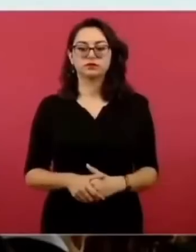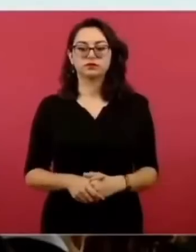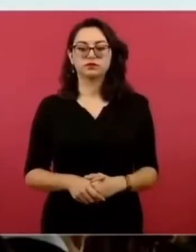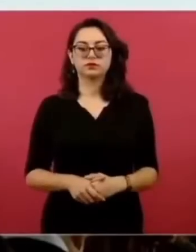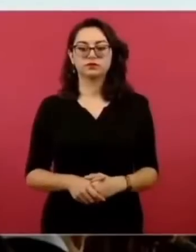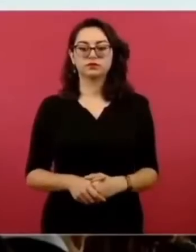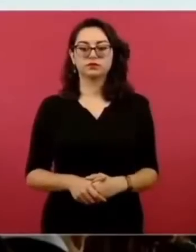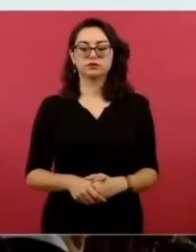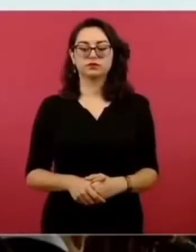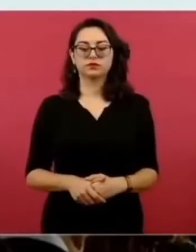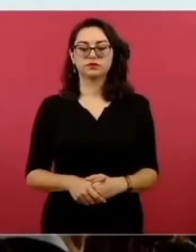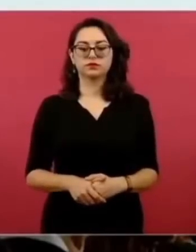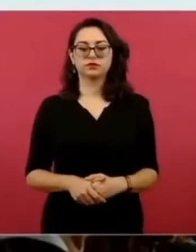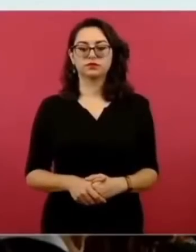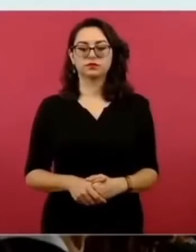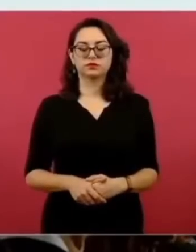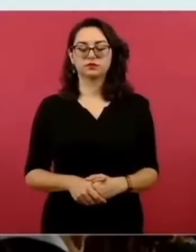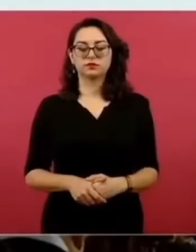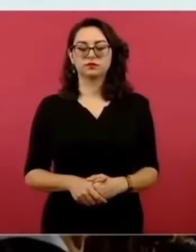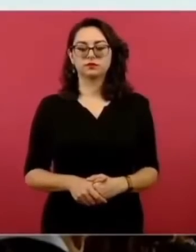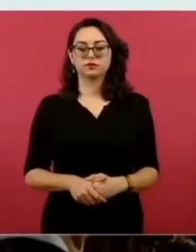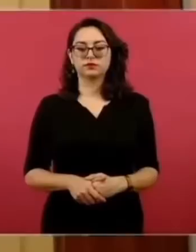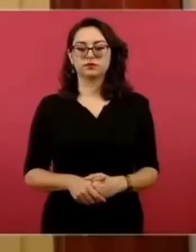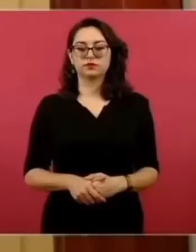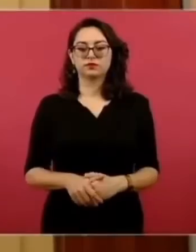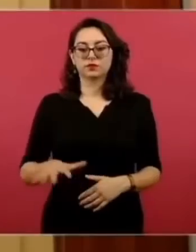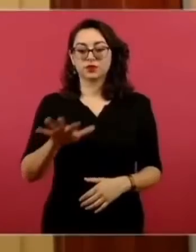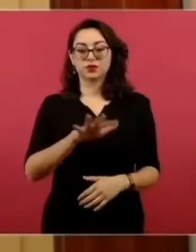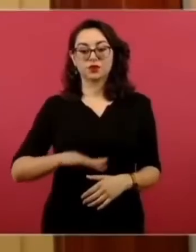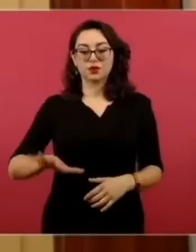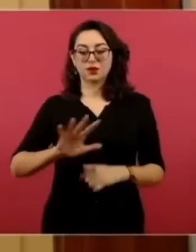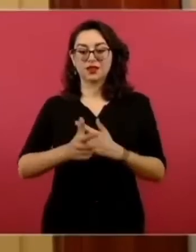restitución de la zona libre, adelante,